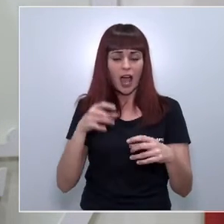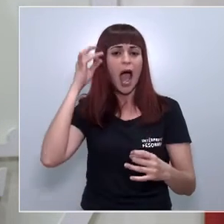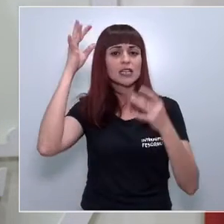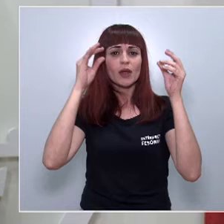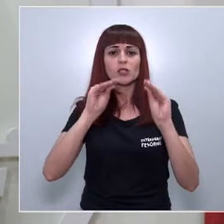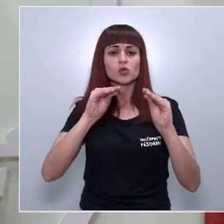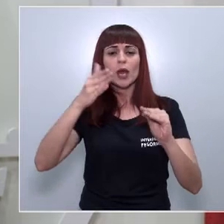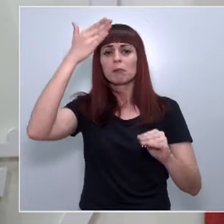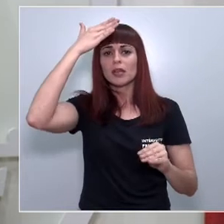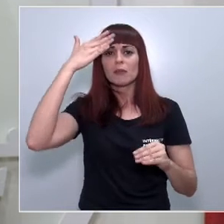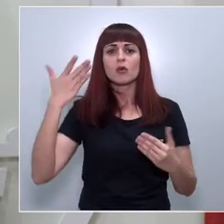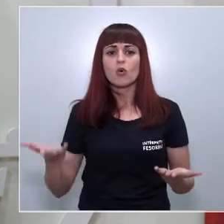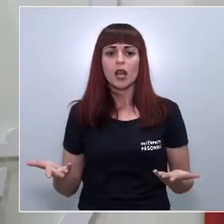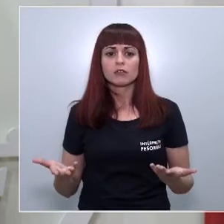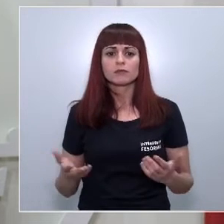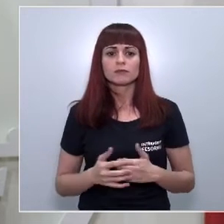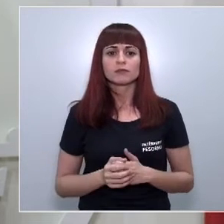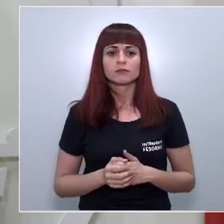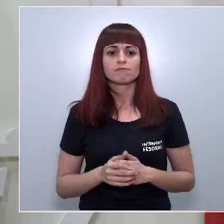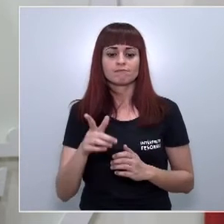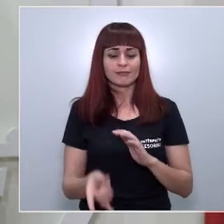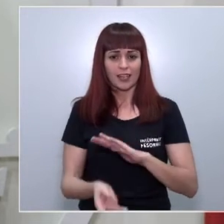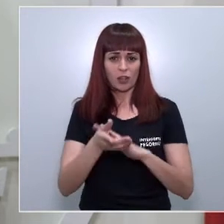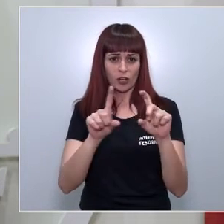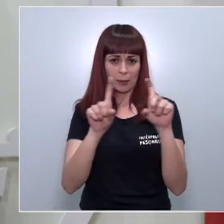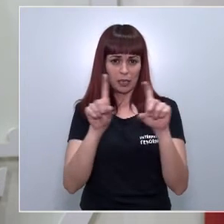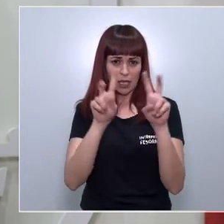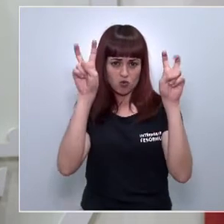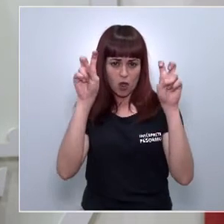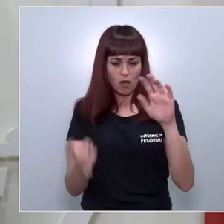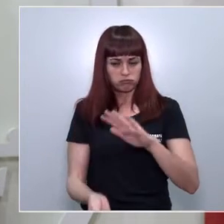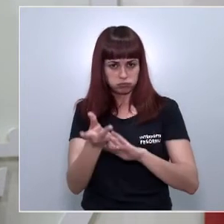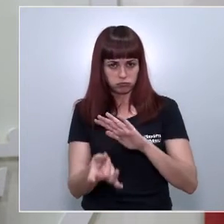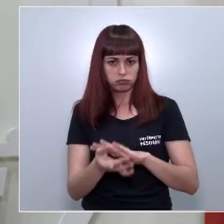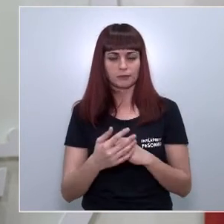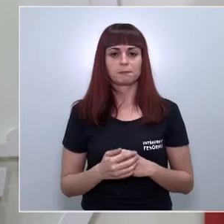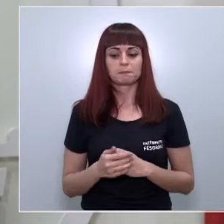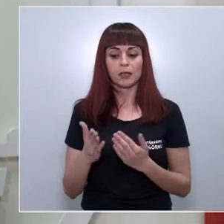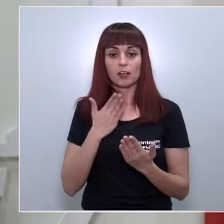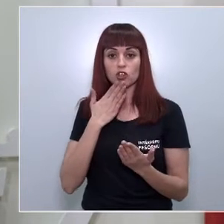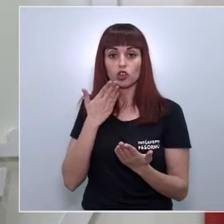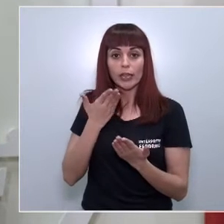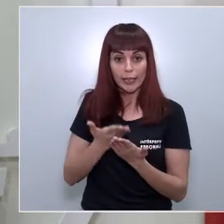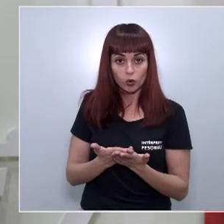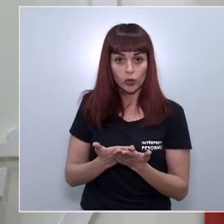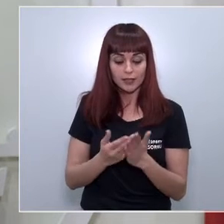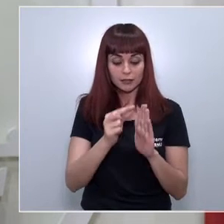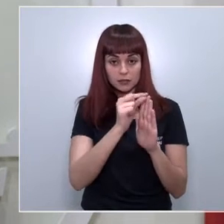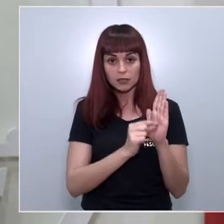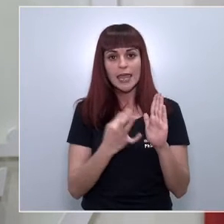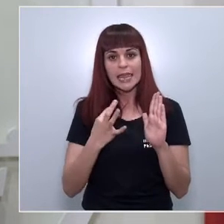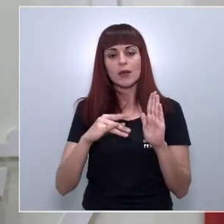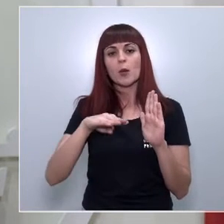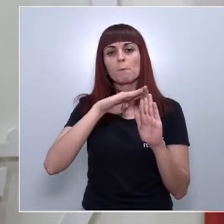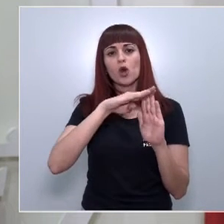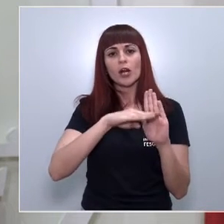sea ser incubadora de empresas innovadoras. Las solicitudes deberán incluir un programa